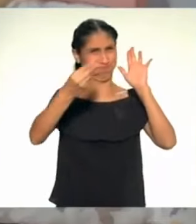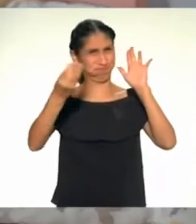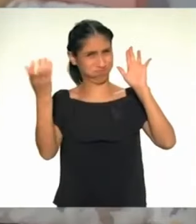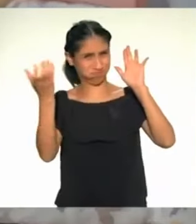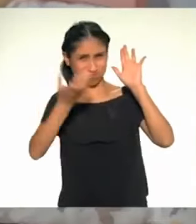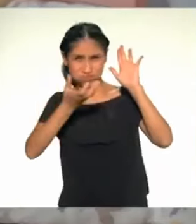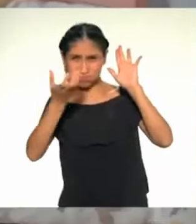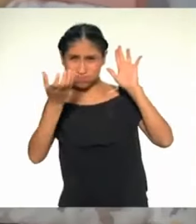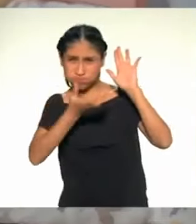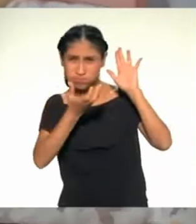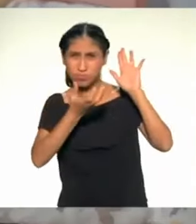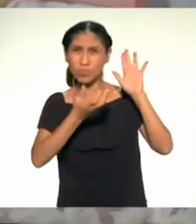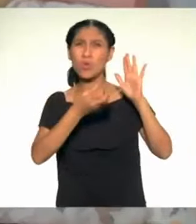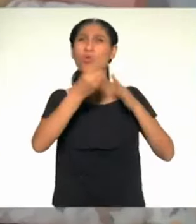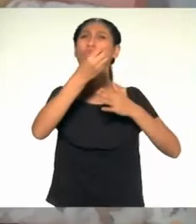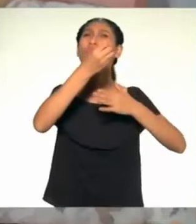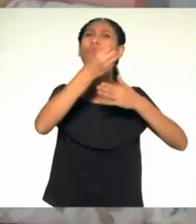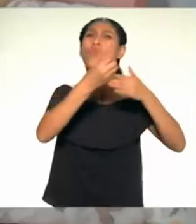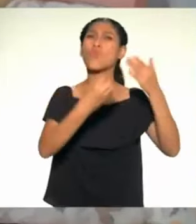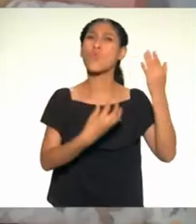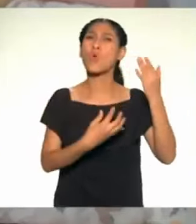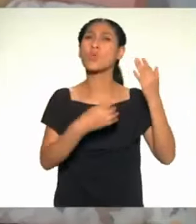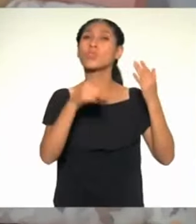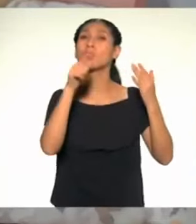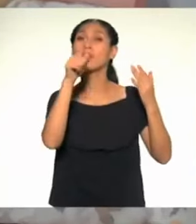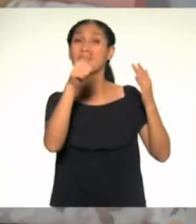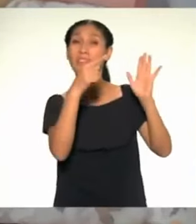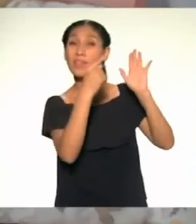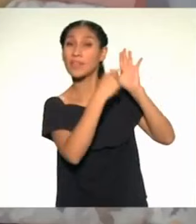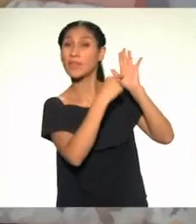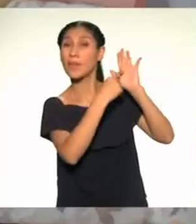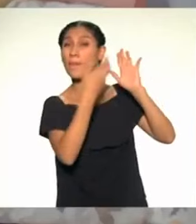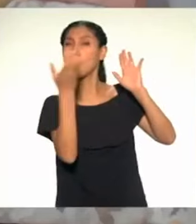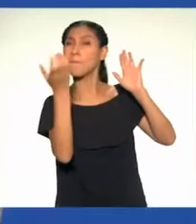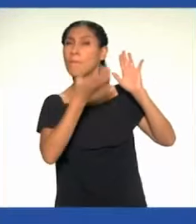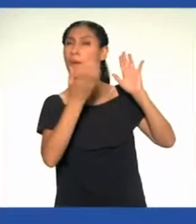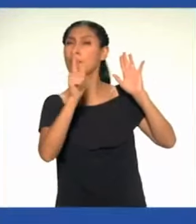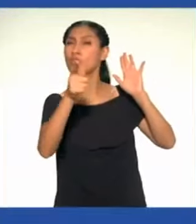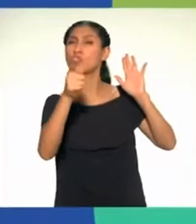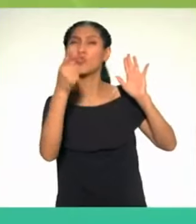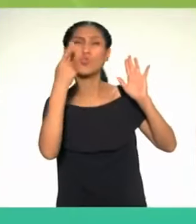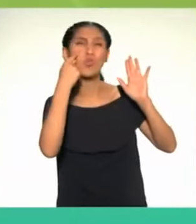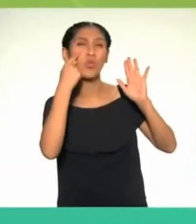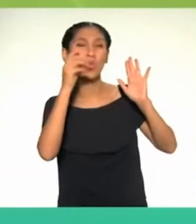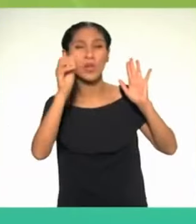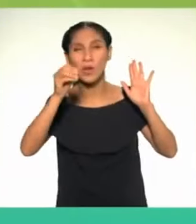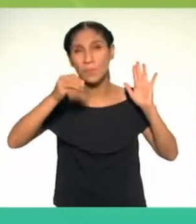¿Cuántas de estas papas reconocen o han probado?